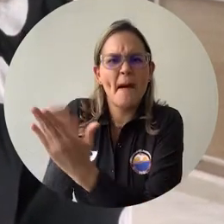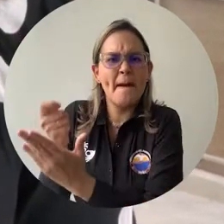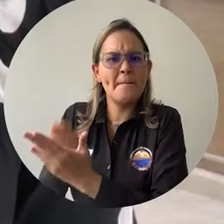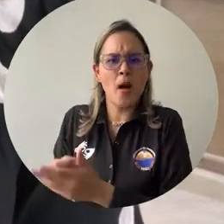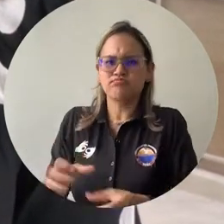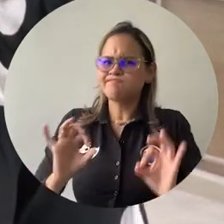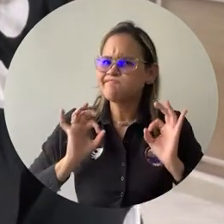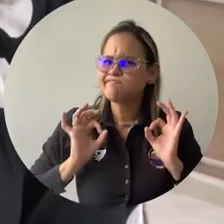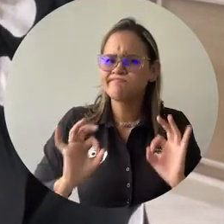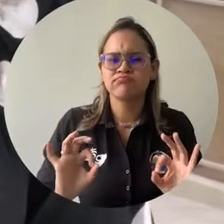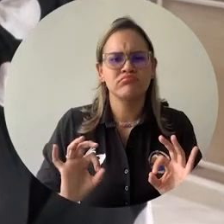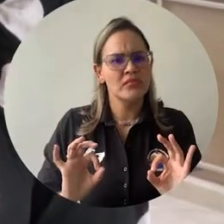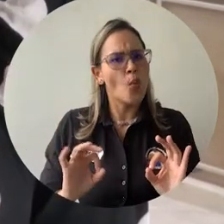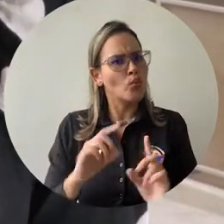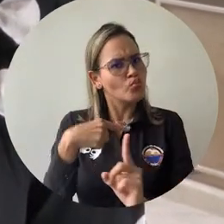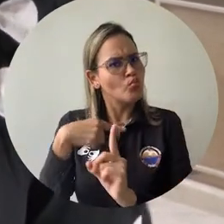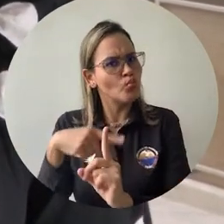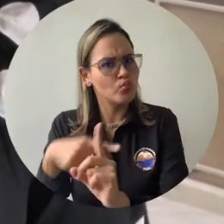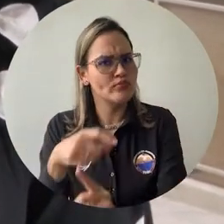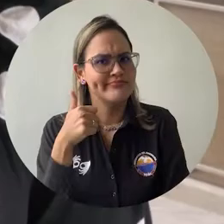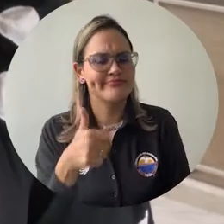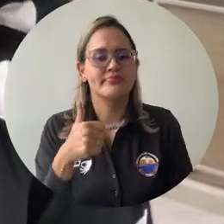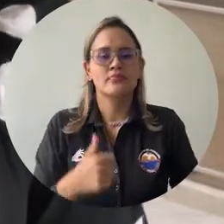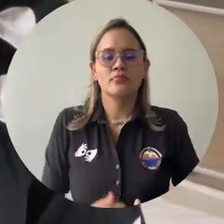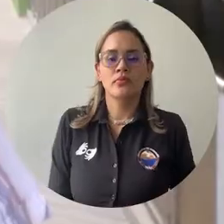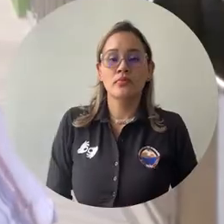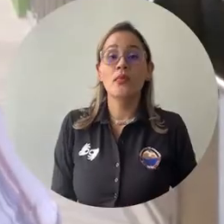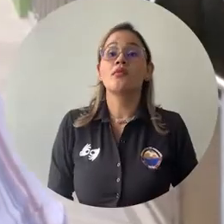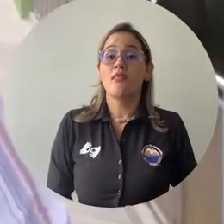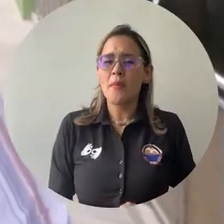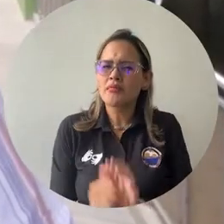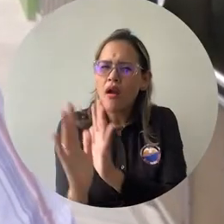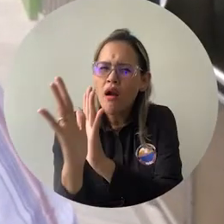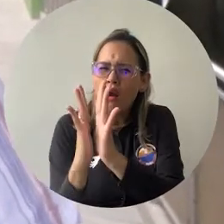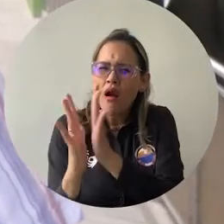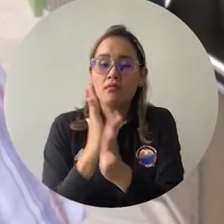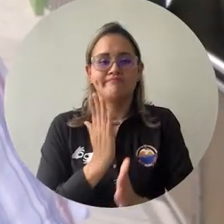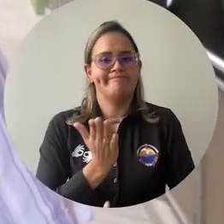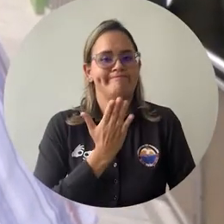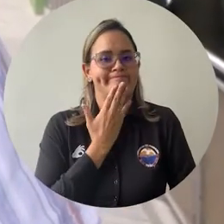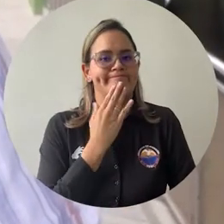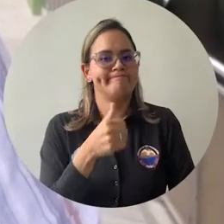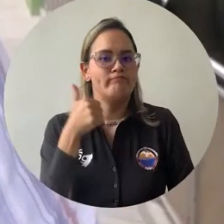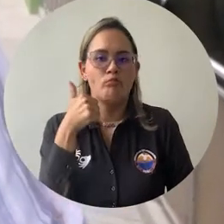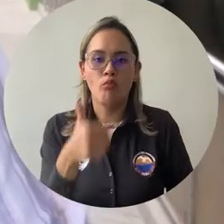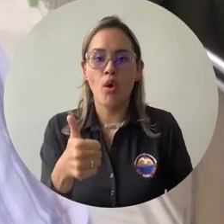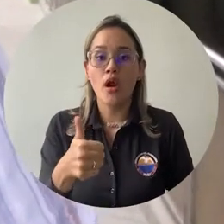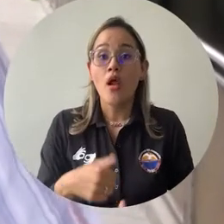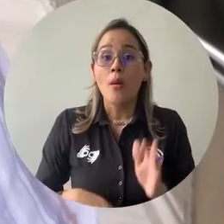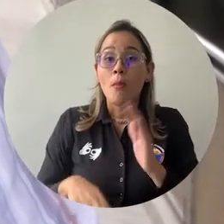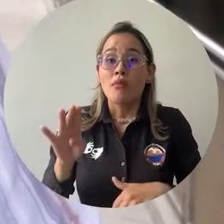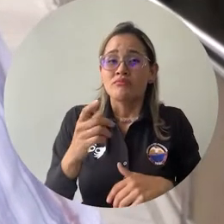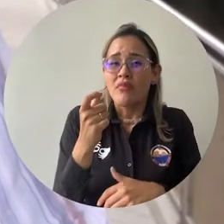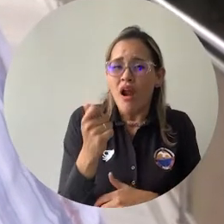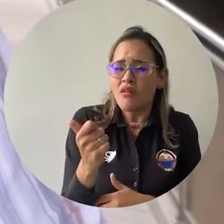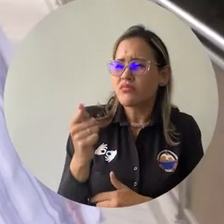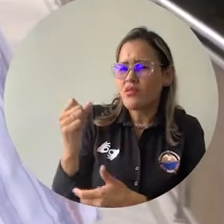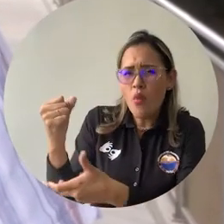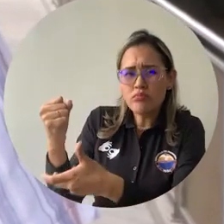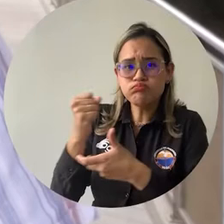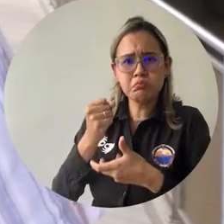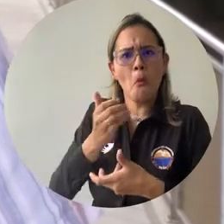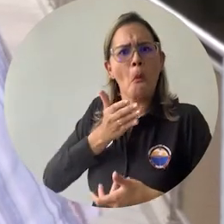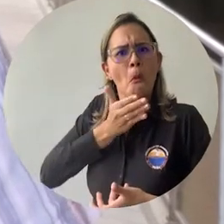y los compromisos de manera positiva. La cual es satisfactoria, es muy buena, los ingresos